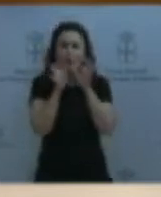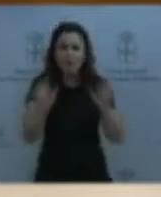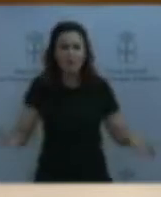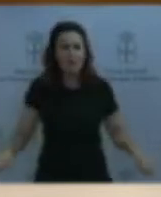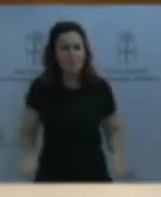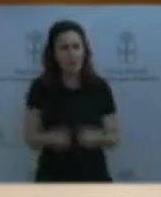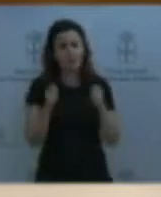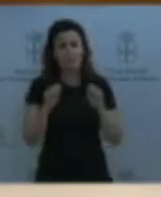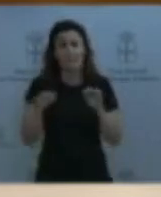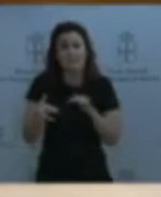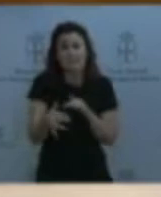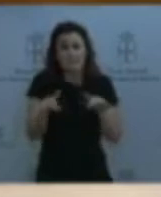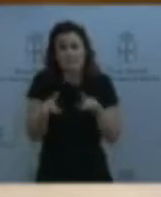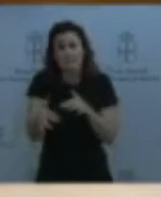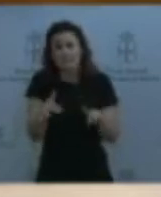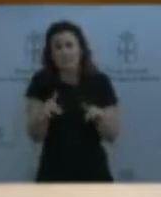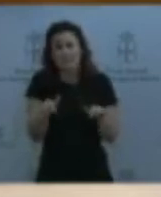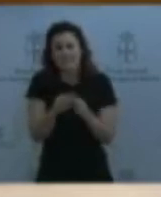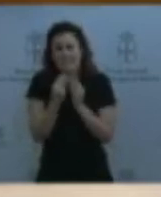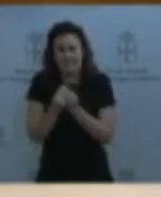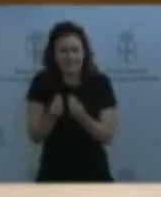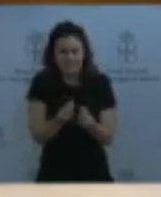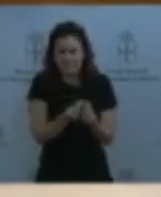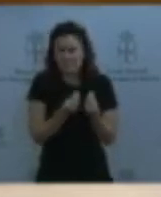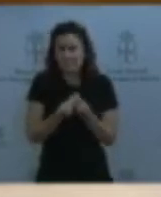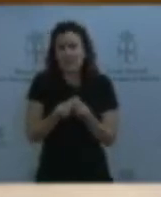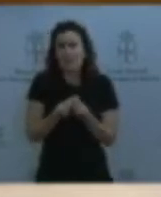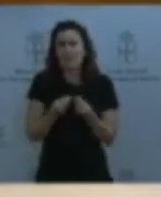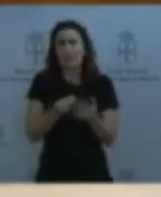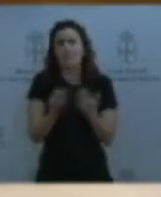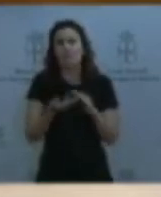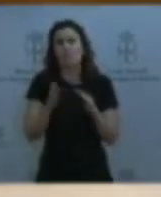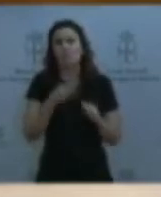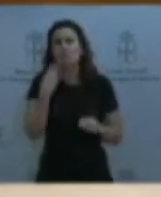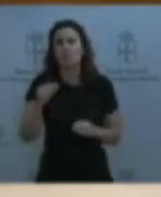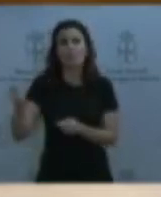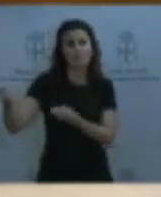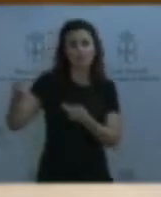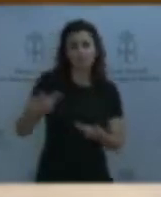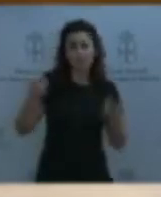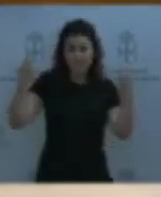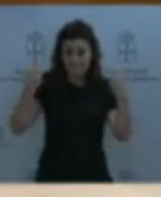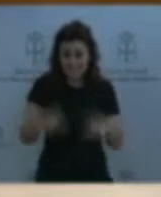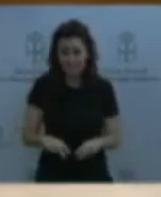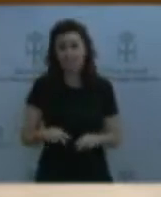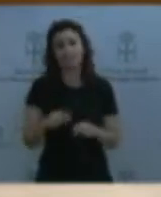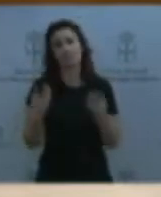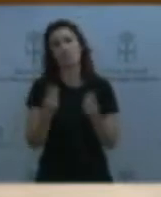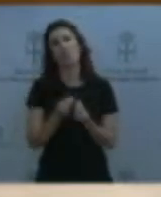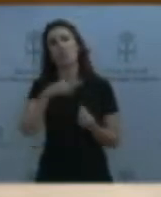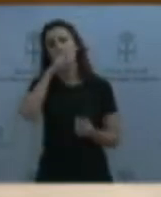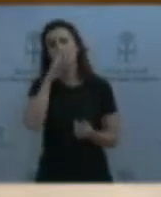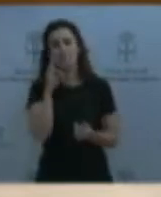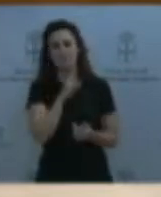de menores extranjeros no acompañados que tienen en Loriana, entre otros muchísimos problemas que tienen en Loriana.